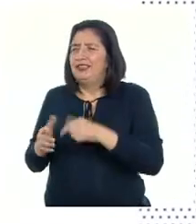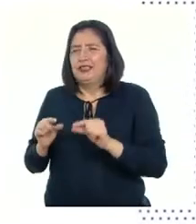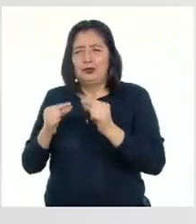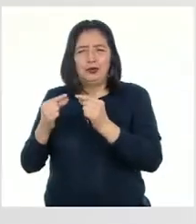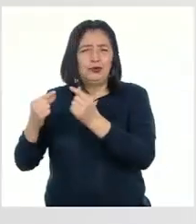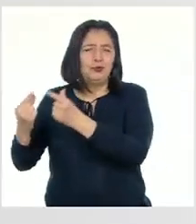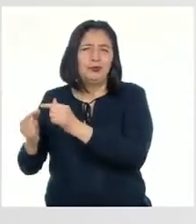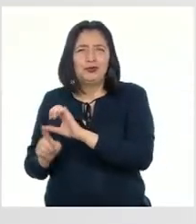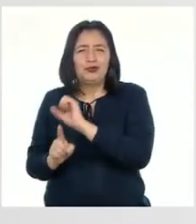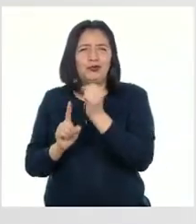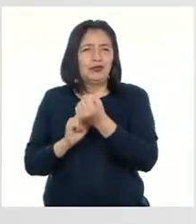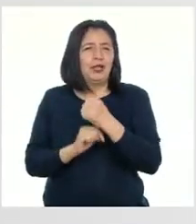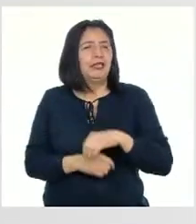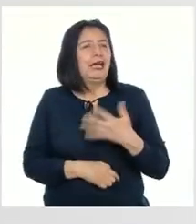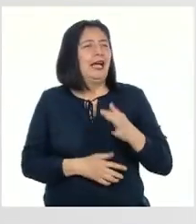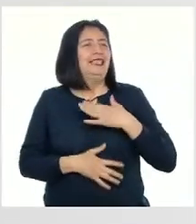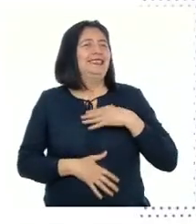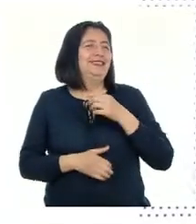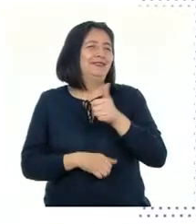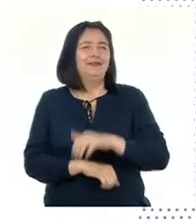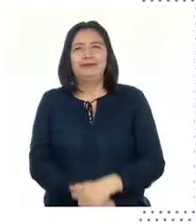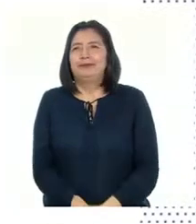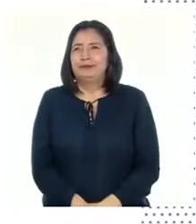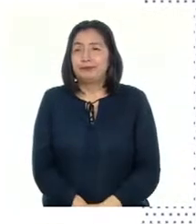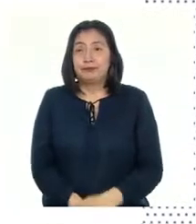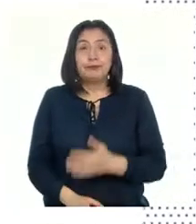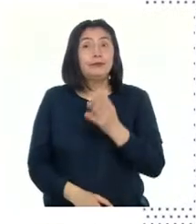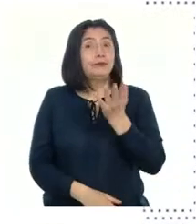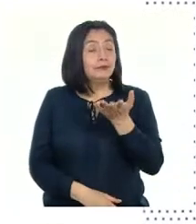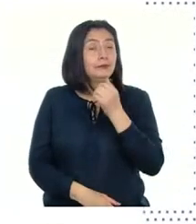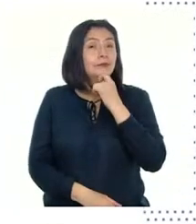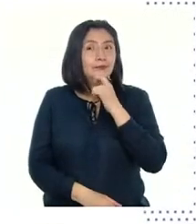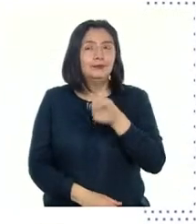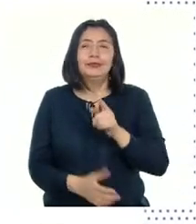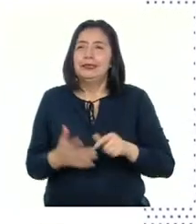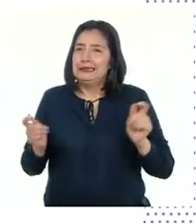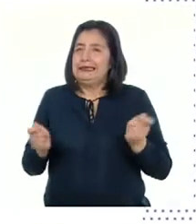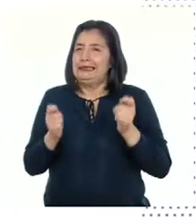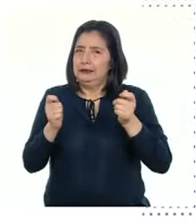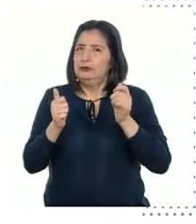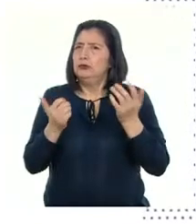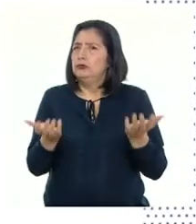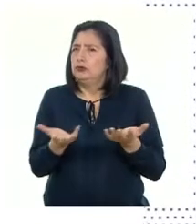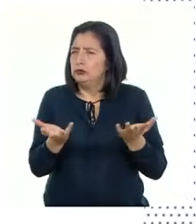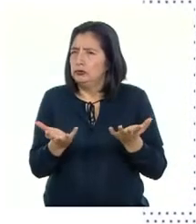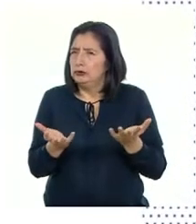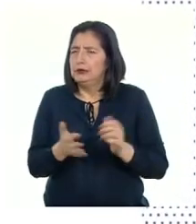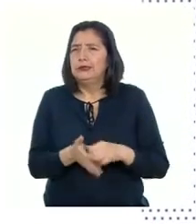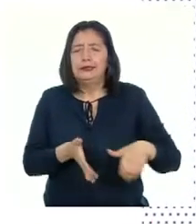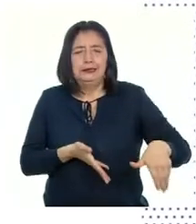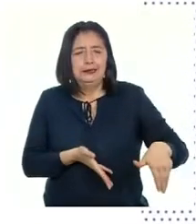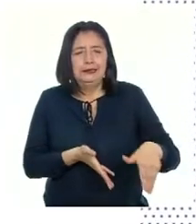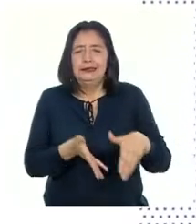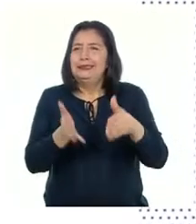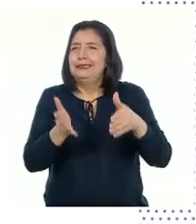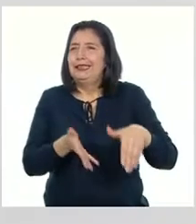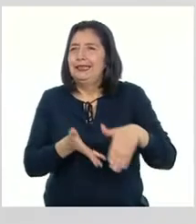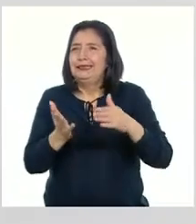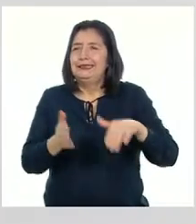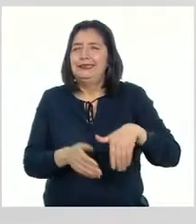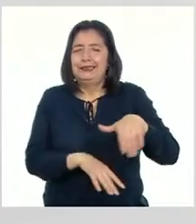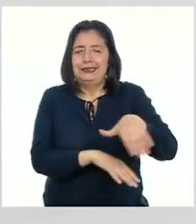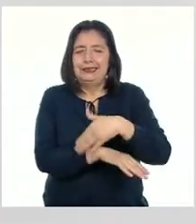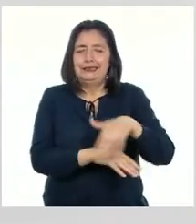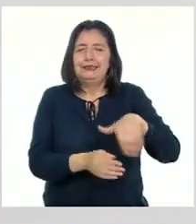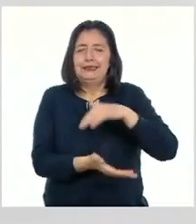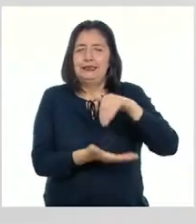sociales Ay, qué divertido Ajá La celebración tuvo lugar en las calles del centro de Lima